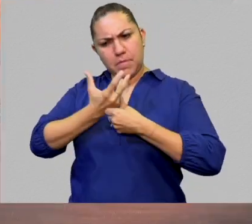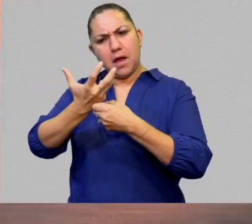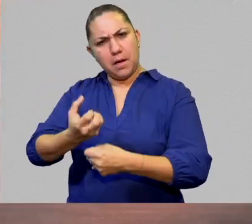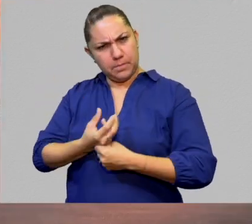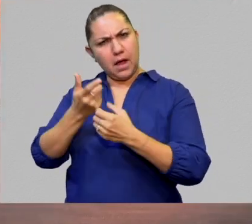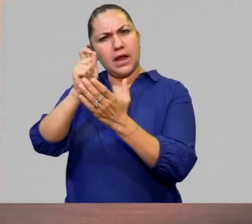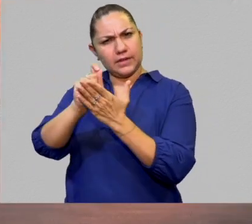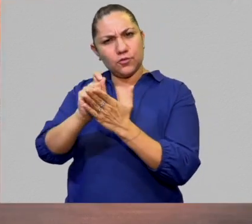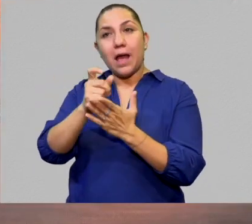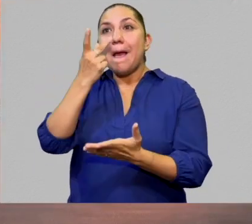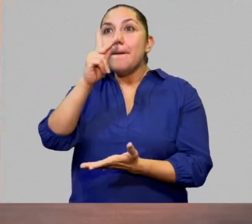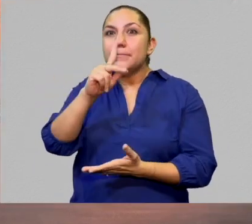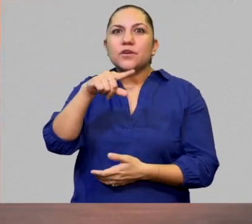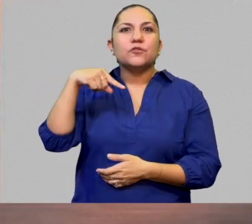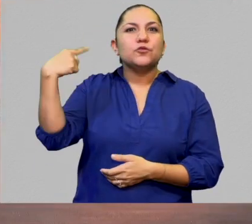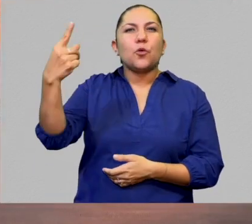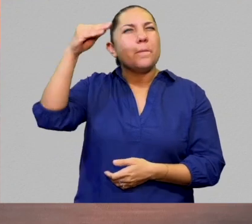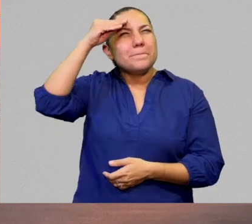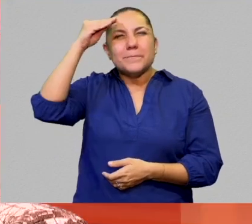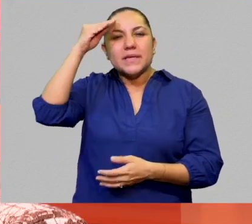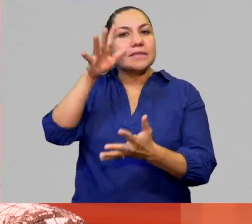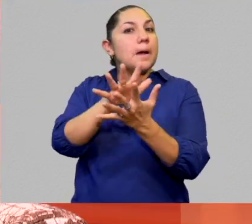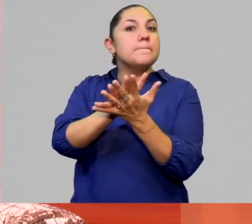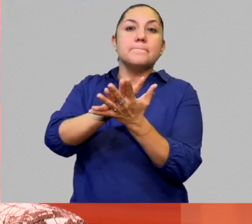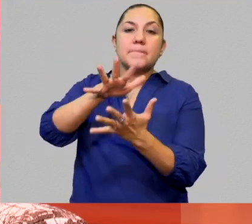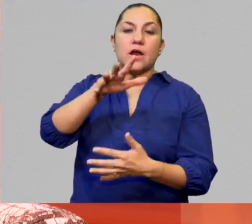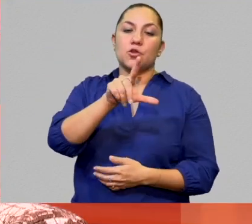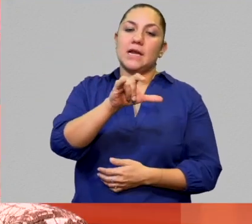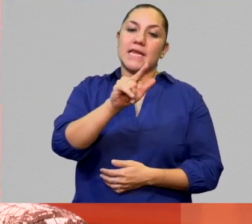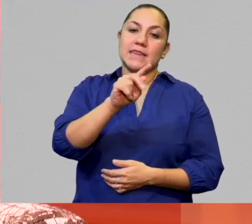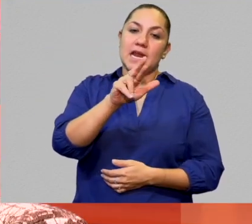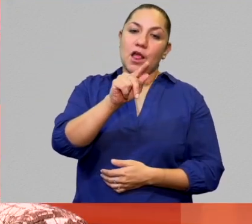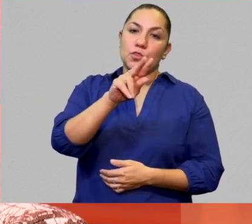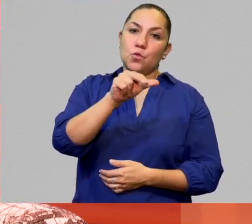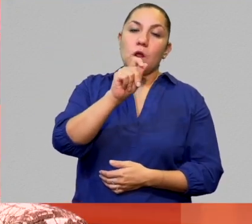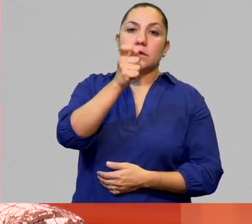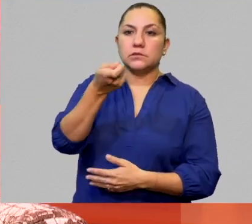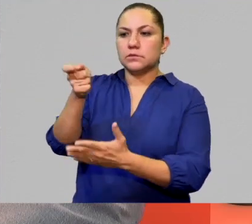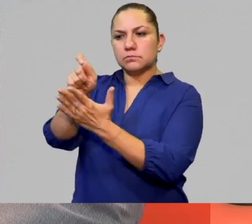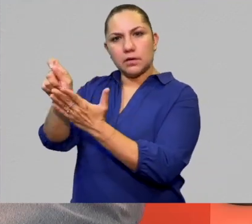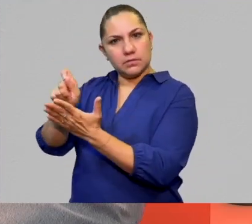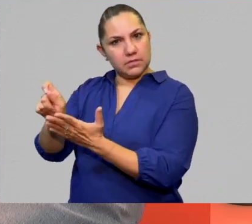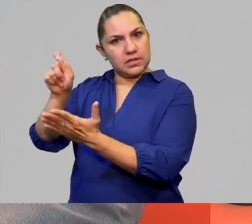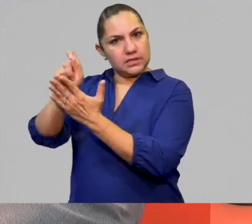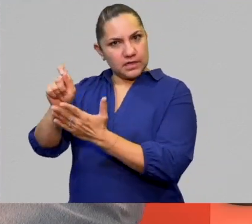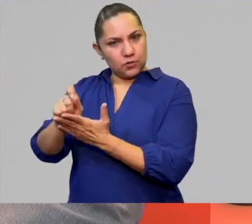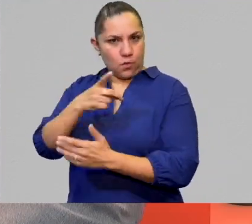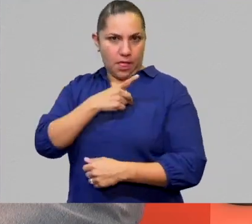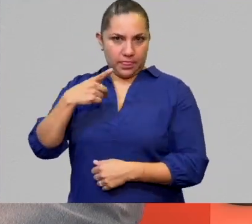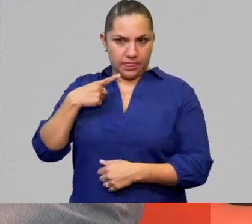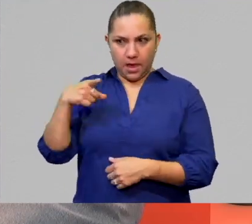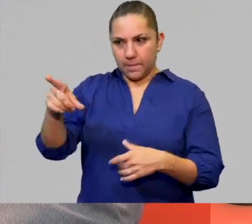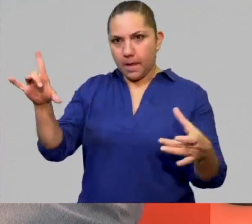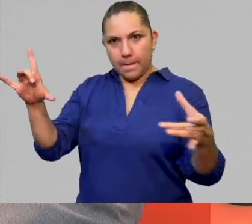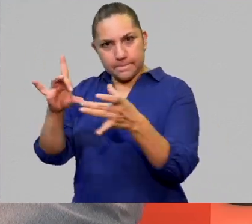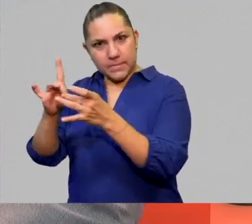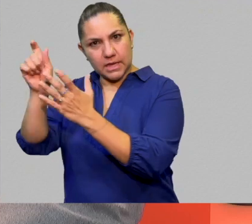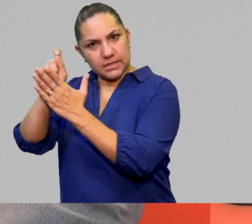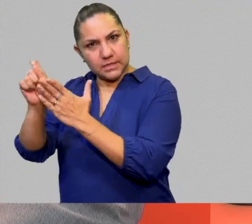la creación literaria con la escritura. En toda esta tradición oral,